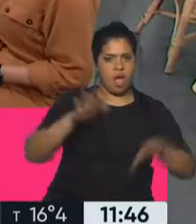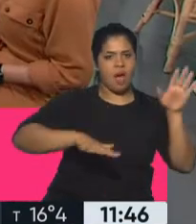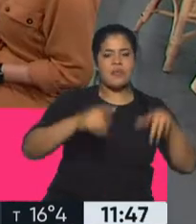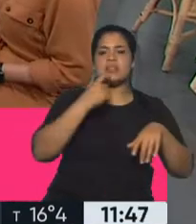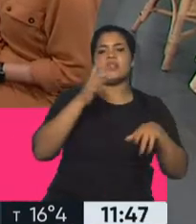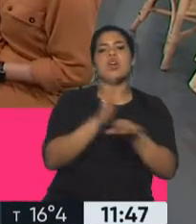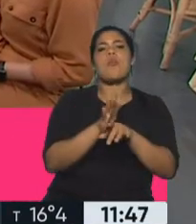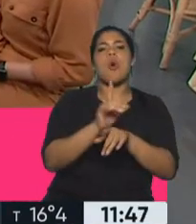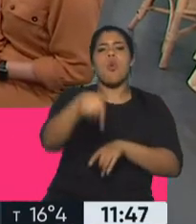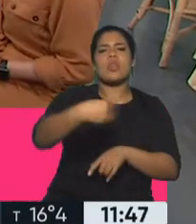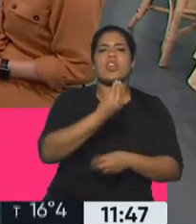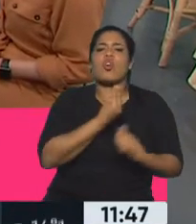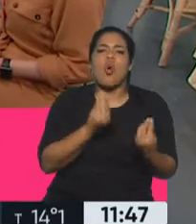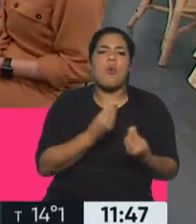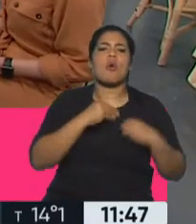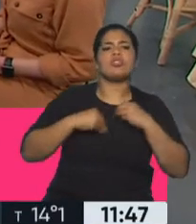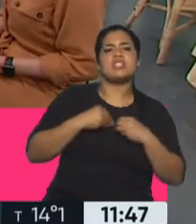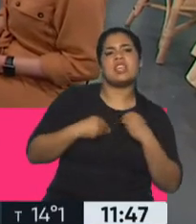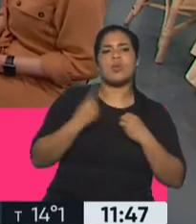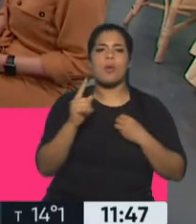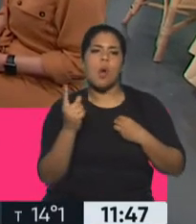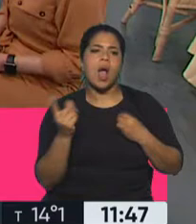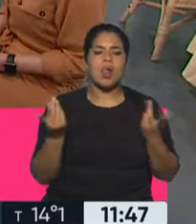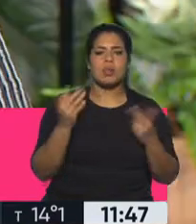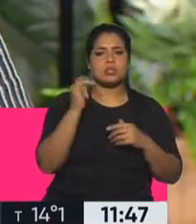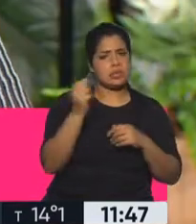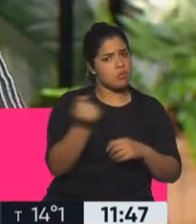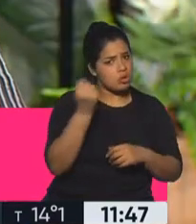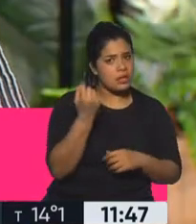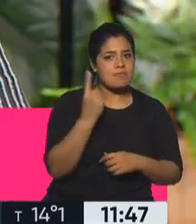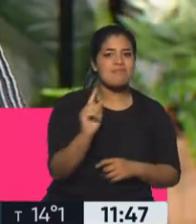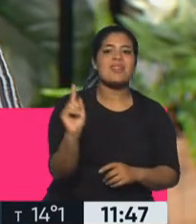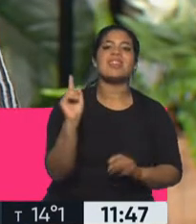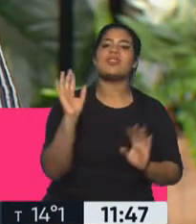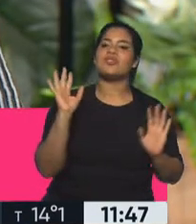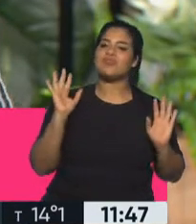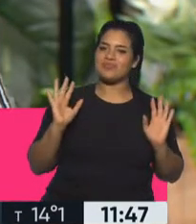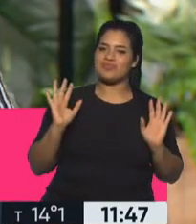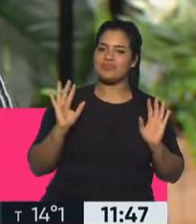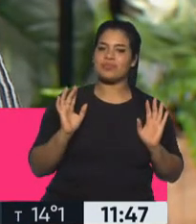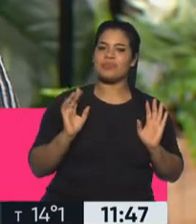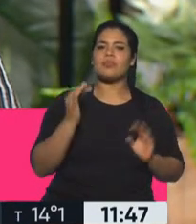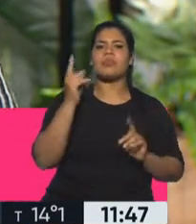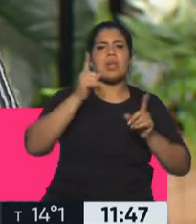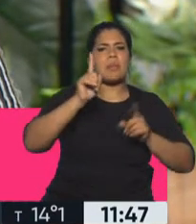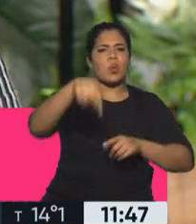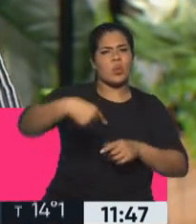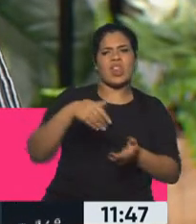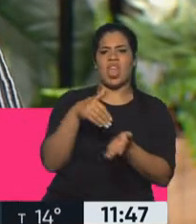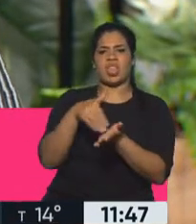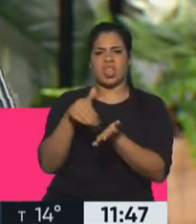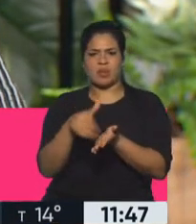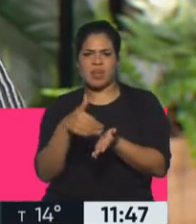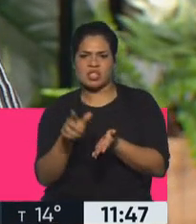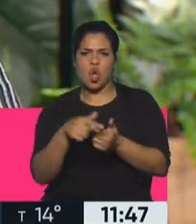cuáles son los síntomas, todos esos son aspectos obviamente fundamentales. Pero también de la mano de todo esto, el Chagas causa discriminación, estigmatización,